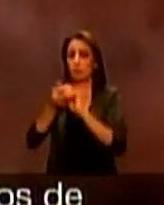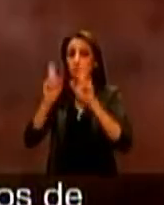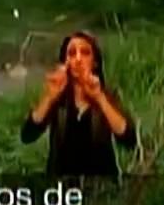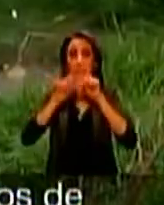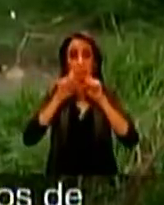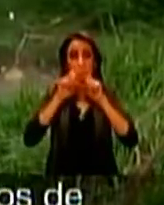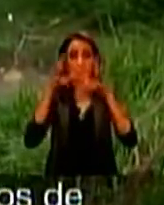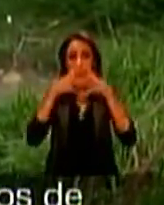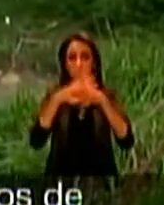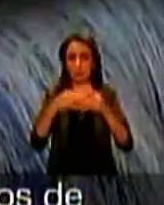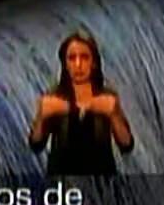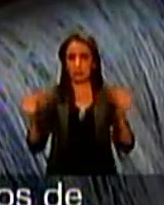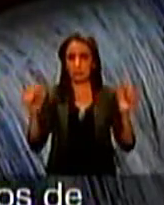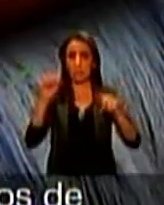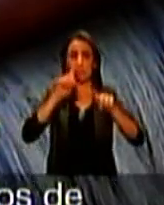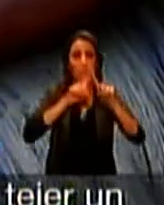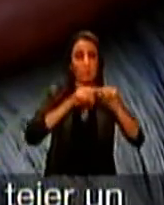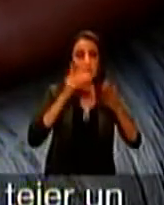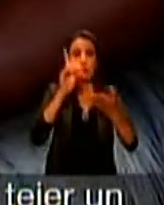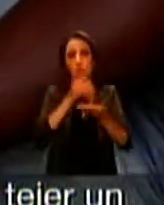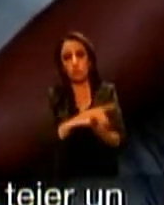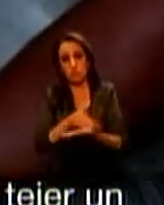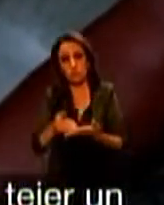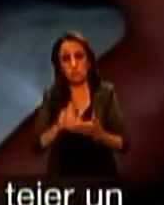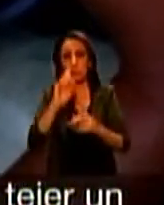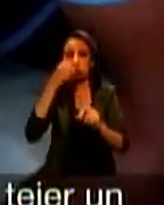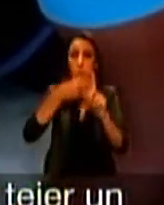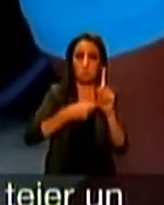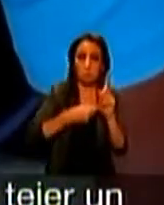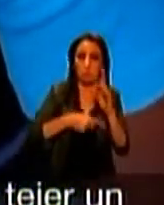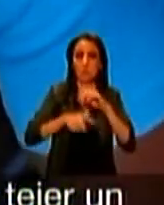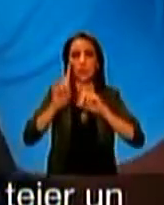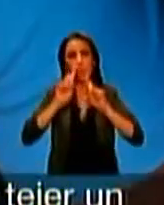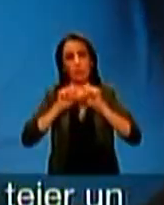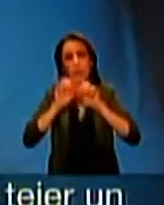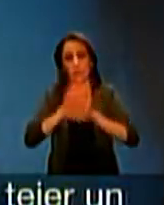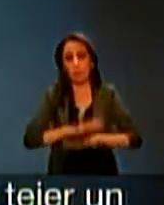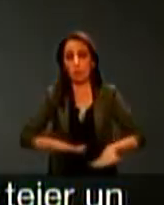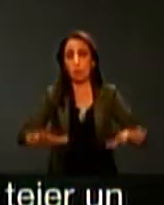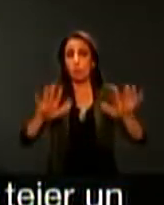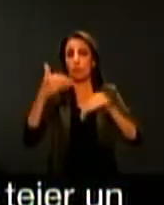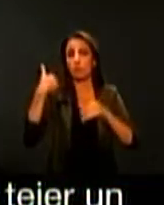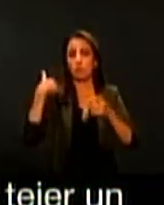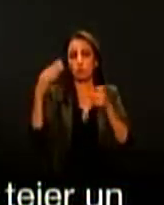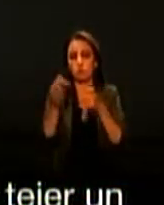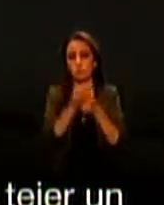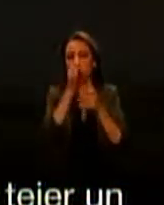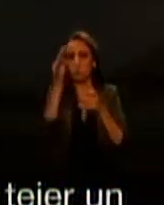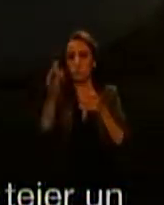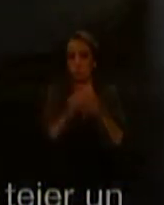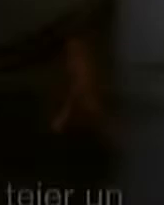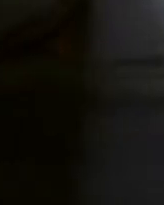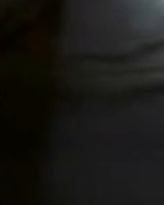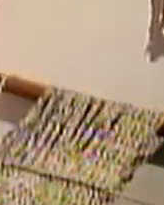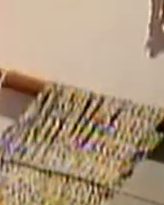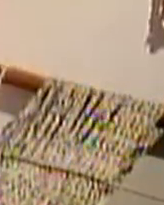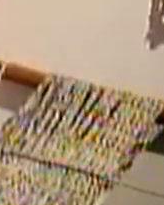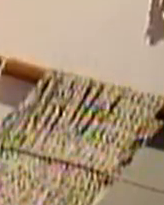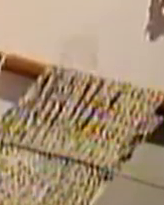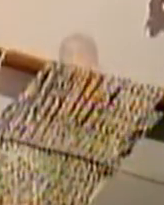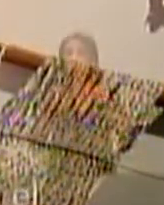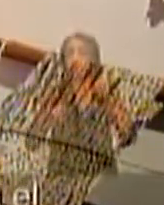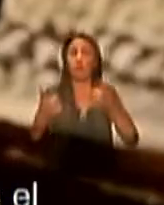sombreros de acuerdo a la calidad, una semana, dos semanas, un mes, hasta llegar a tejer un sombrero súper fino en seis meses.